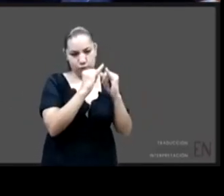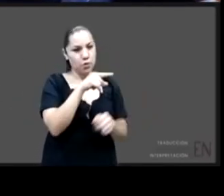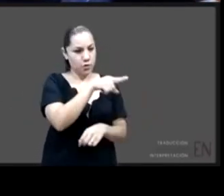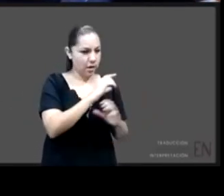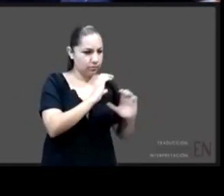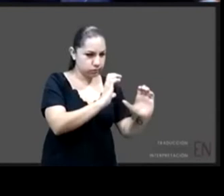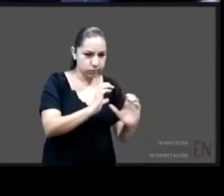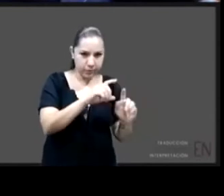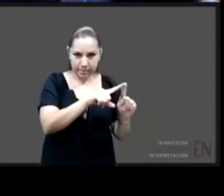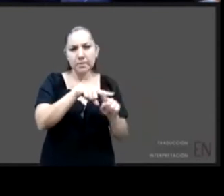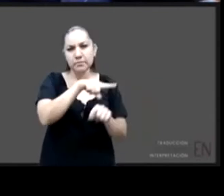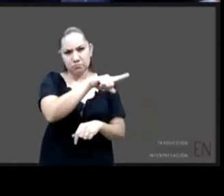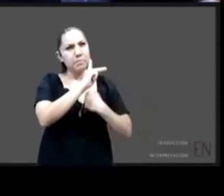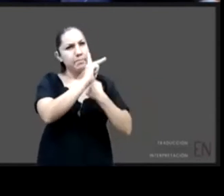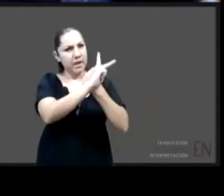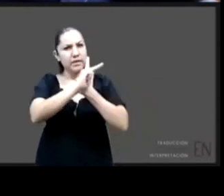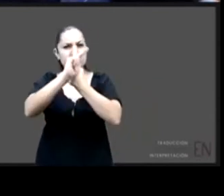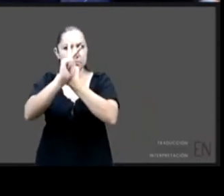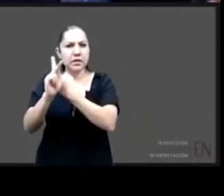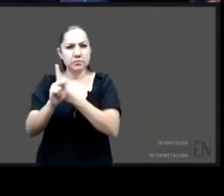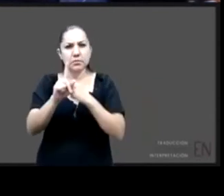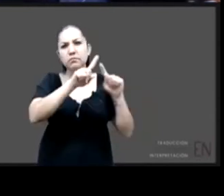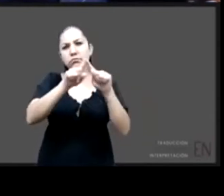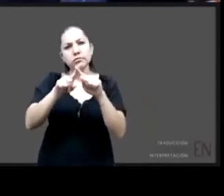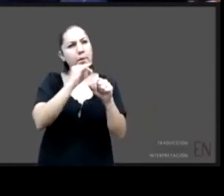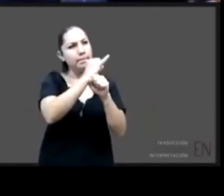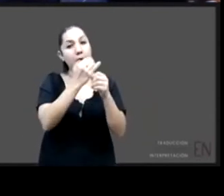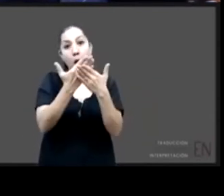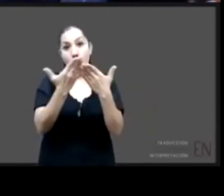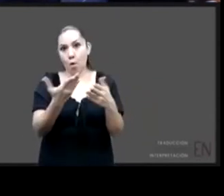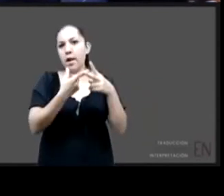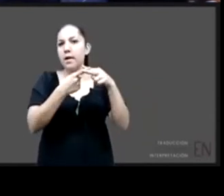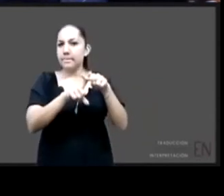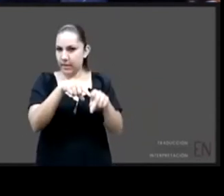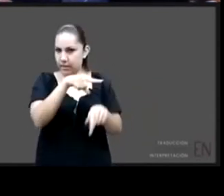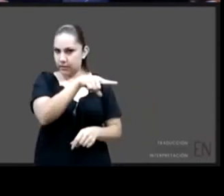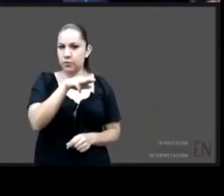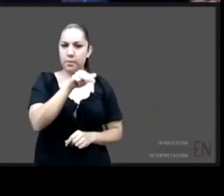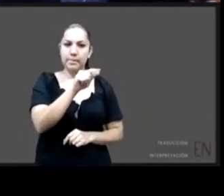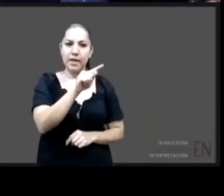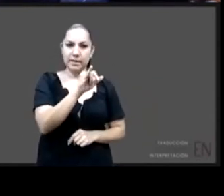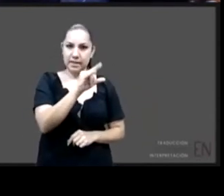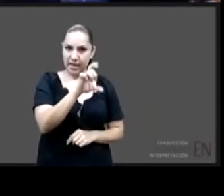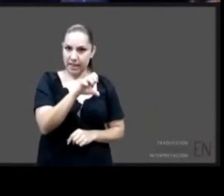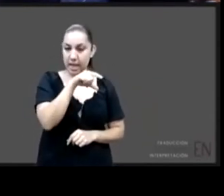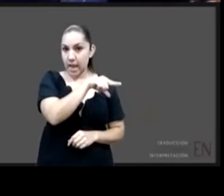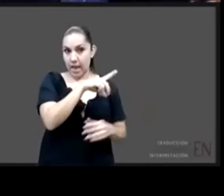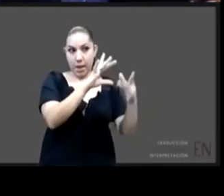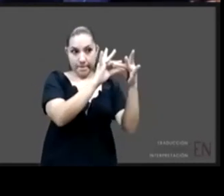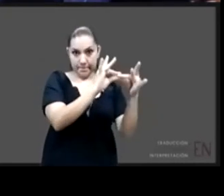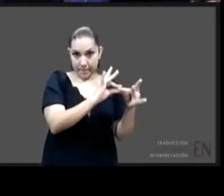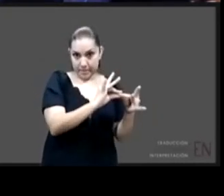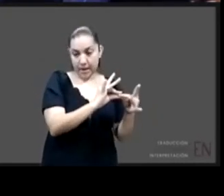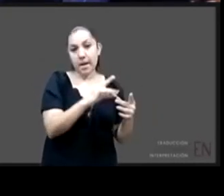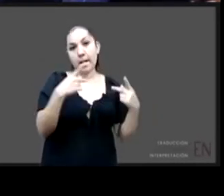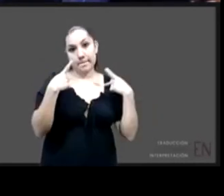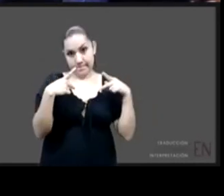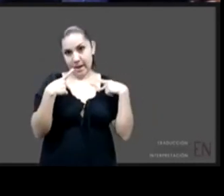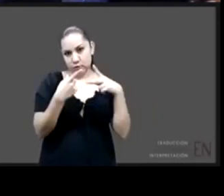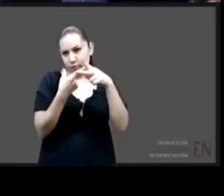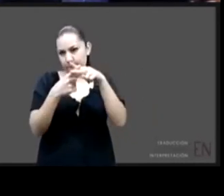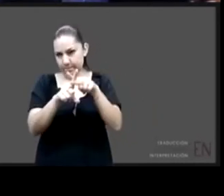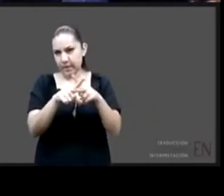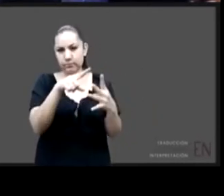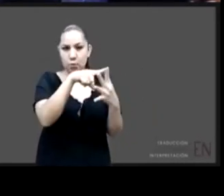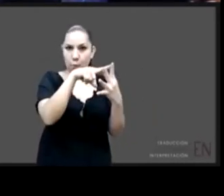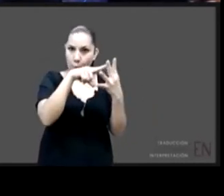va a comenzar Matilde Luna, vamos a tener una primera intervención de cada uno de las cuatro personas hasta